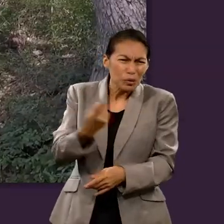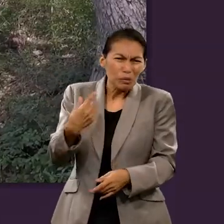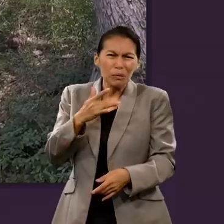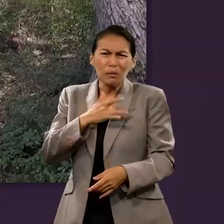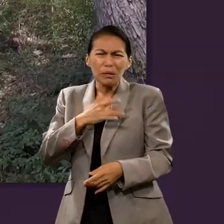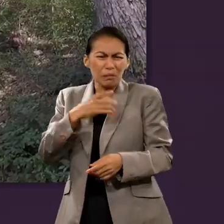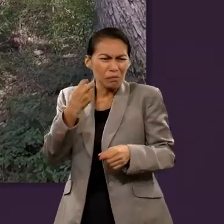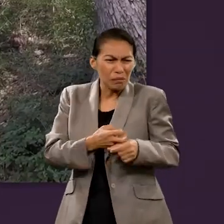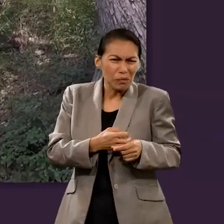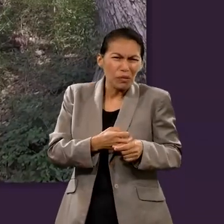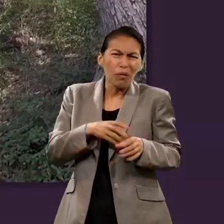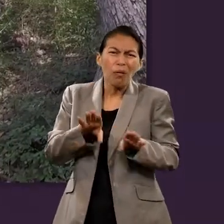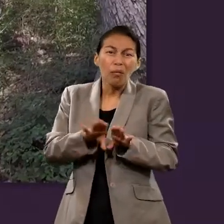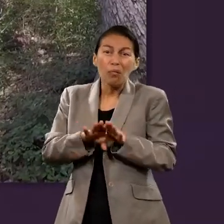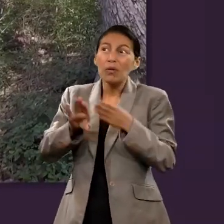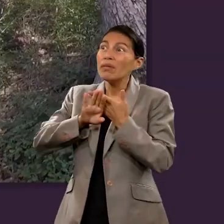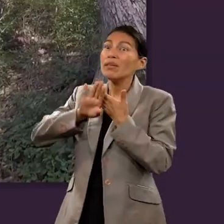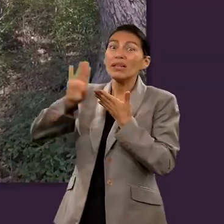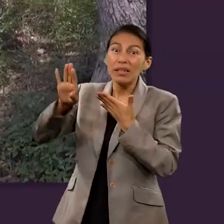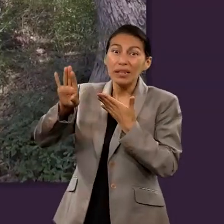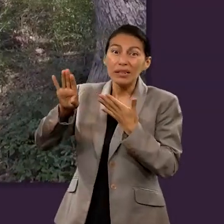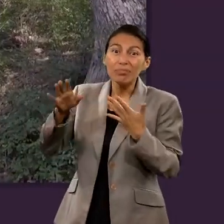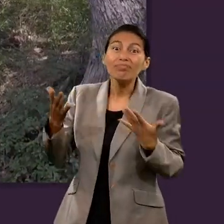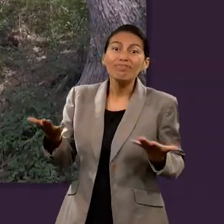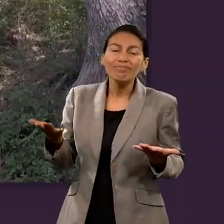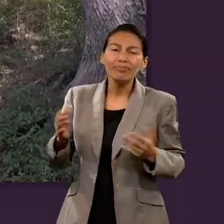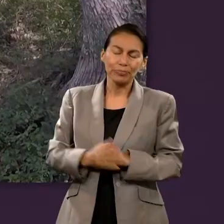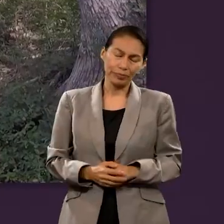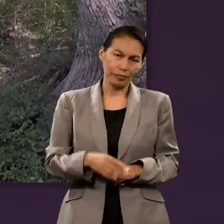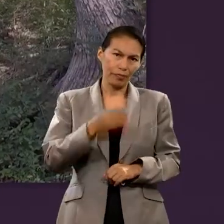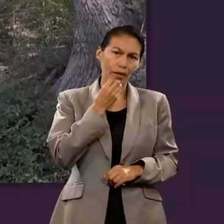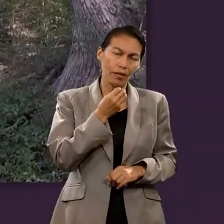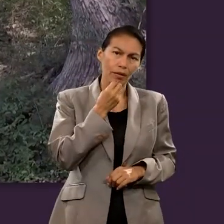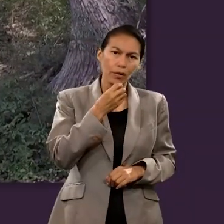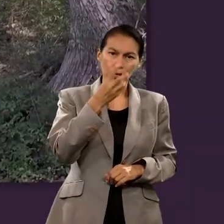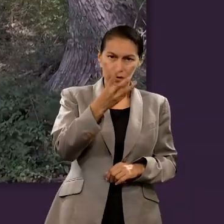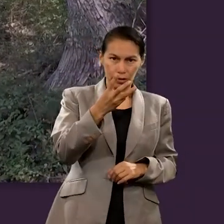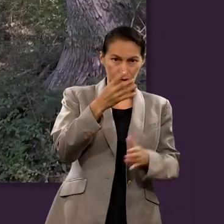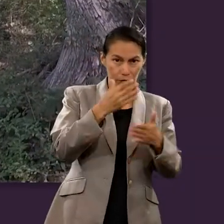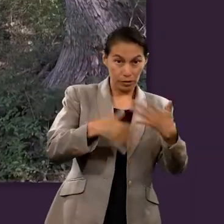cómo podemos librarnos de esta actitud de endurecimiento